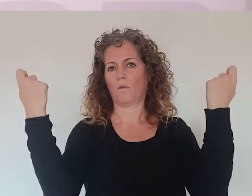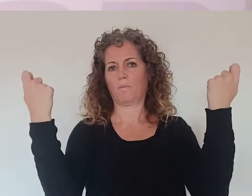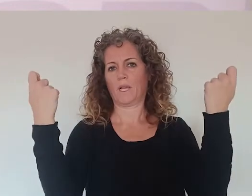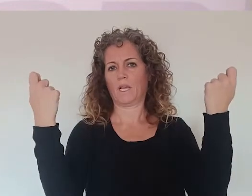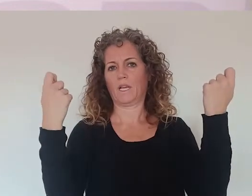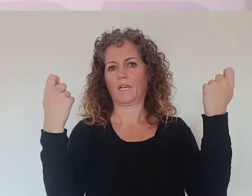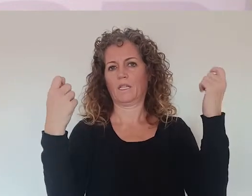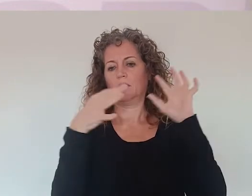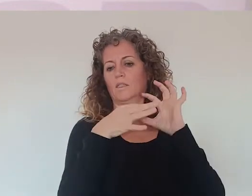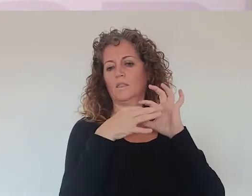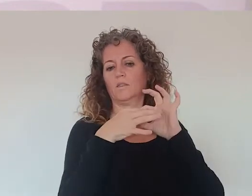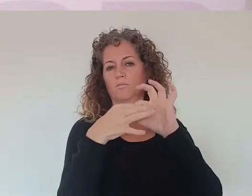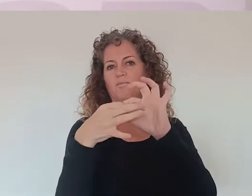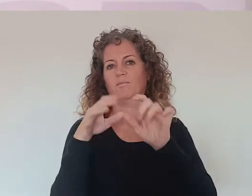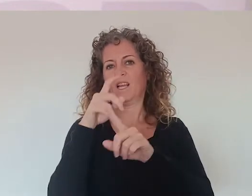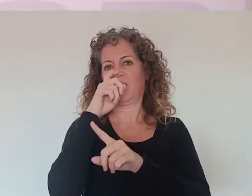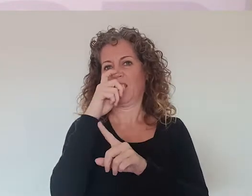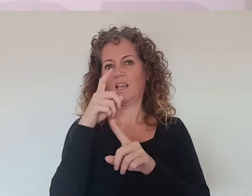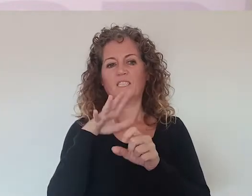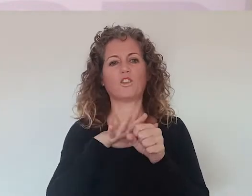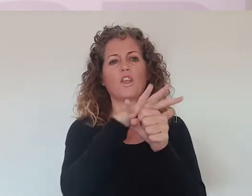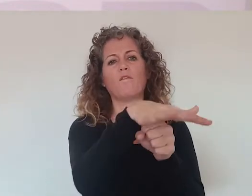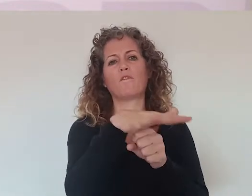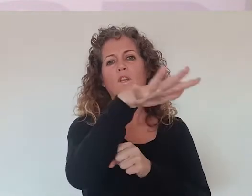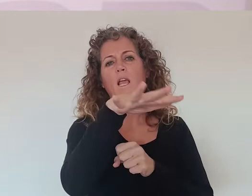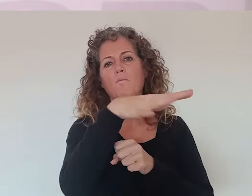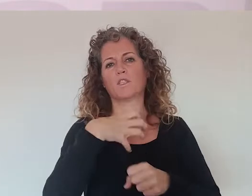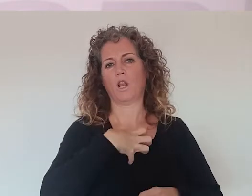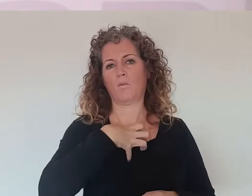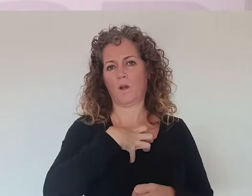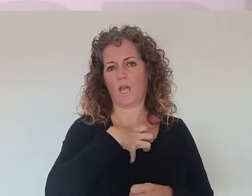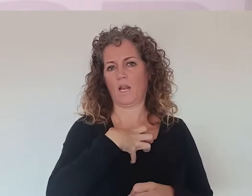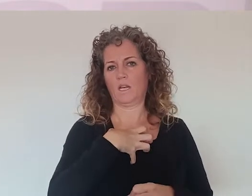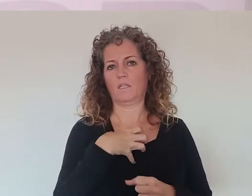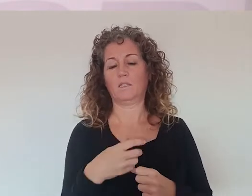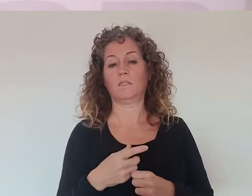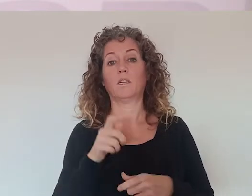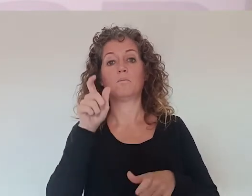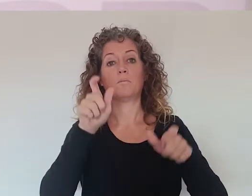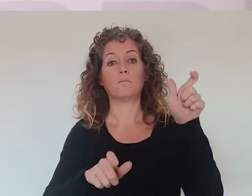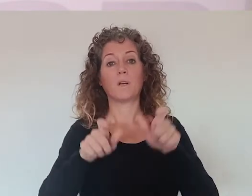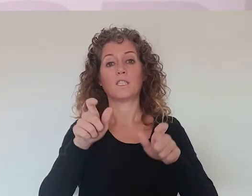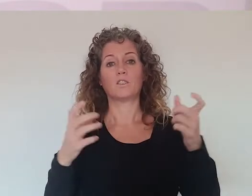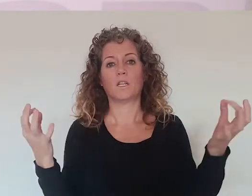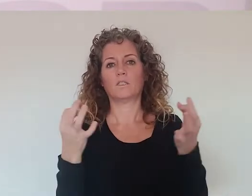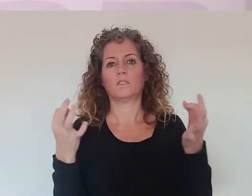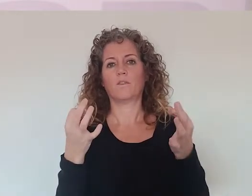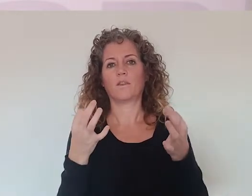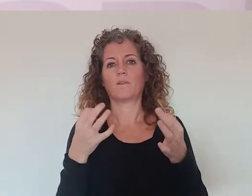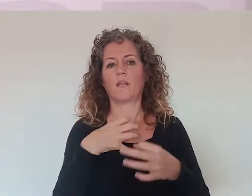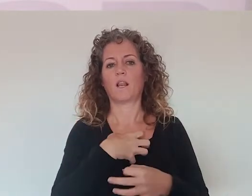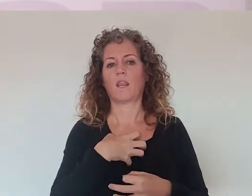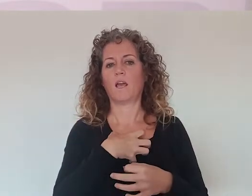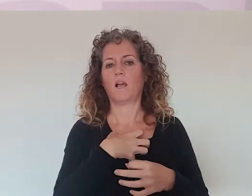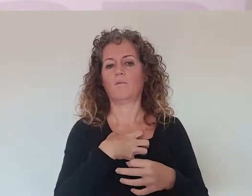romper los prejuicios y los estereotipos ligados también a la edad que influye negativamente en el mercado del trabajo. Y las